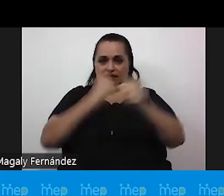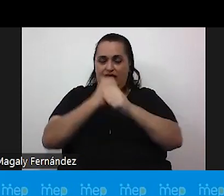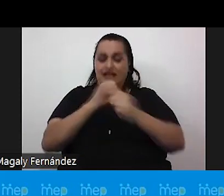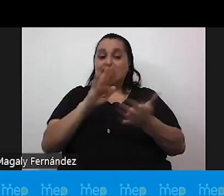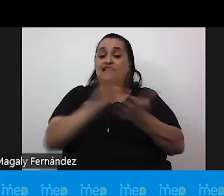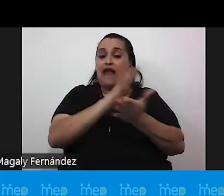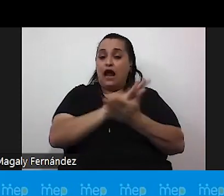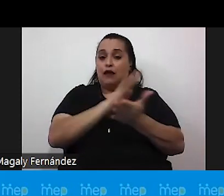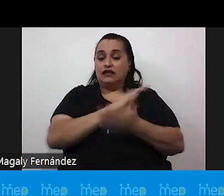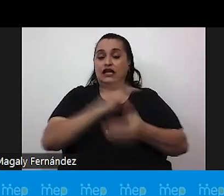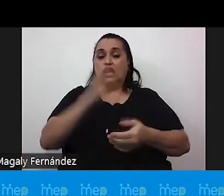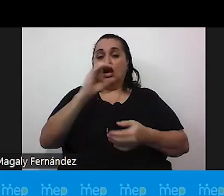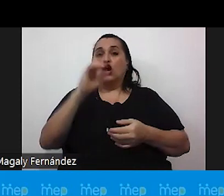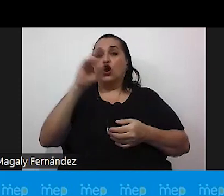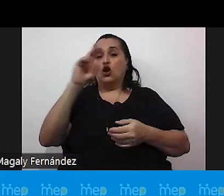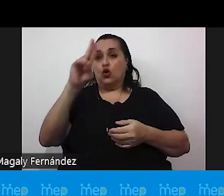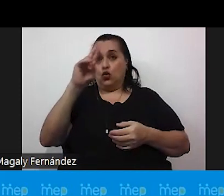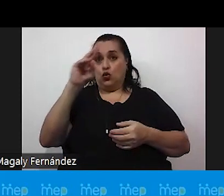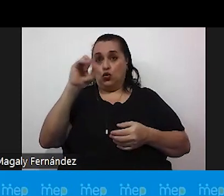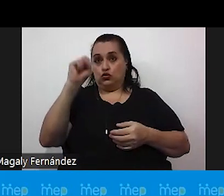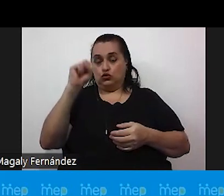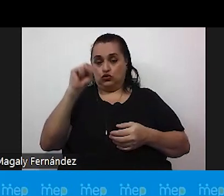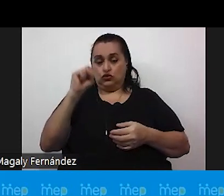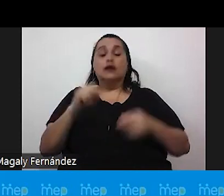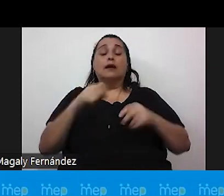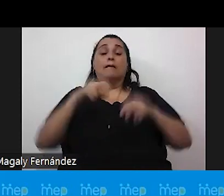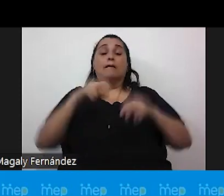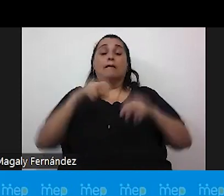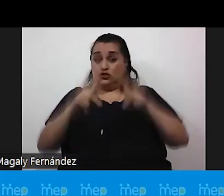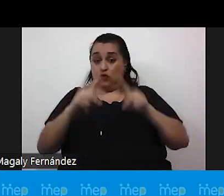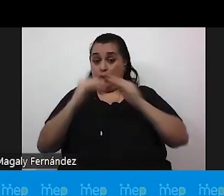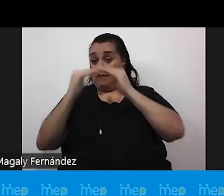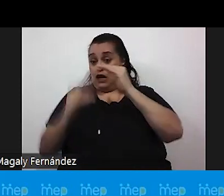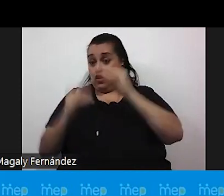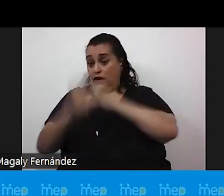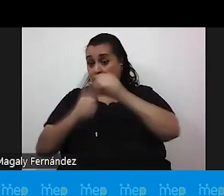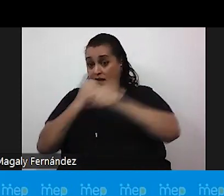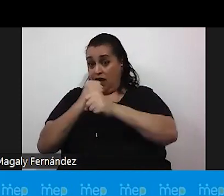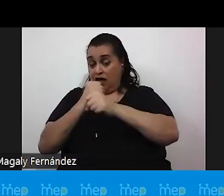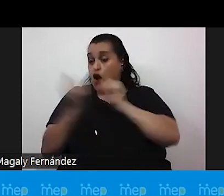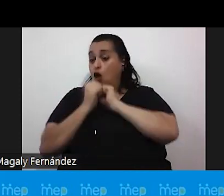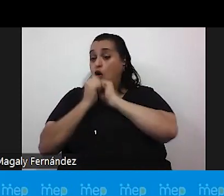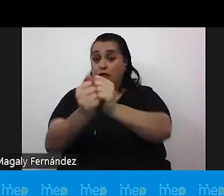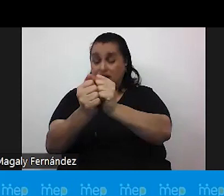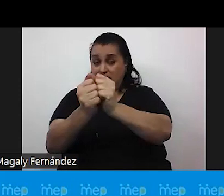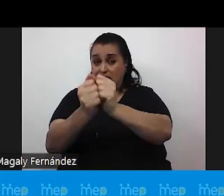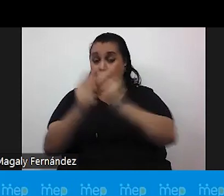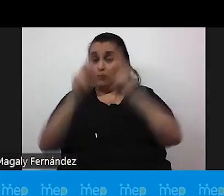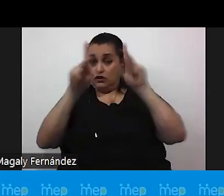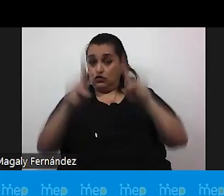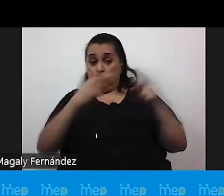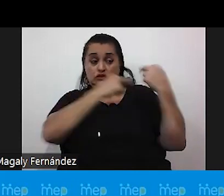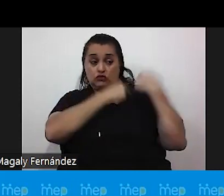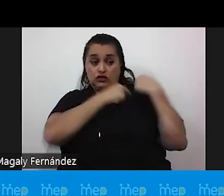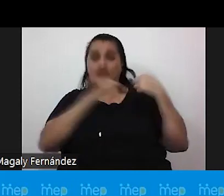curso y en las personas menores de edad acompañadas del encargado legal en la cédula de menor pueden